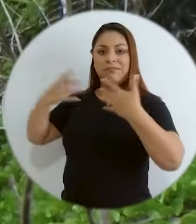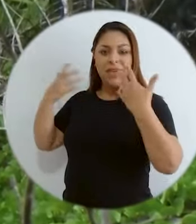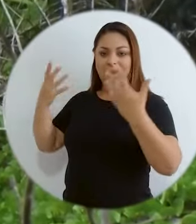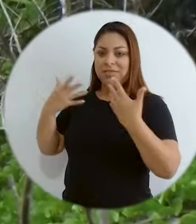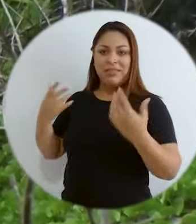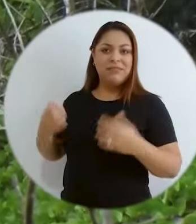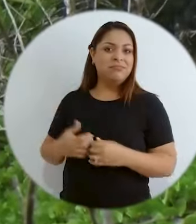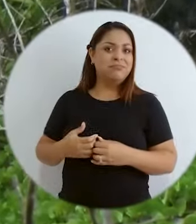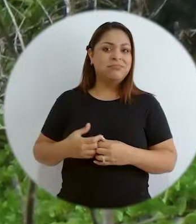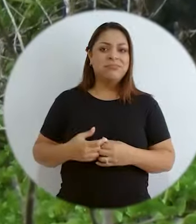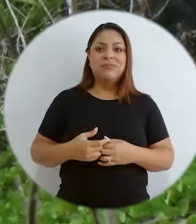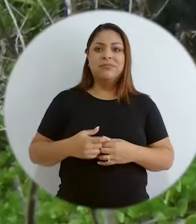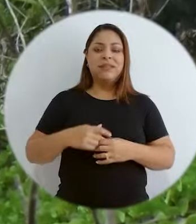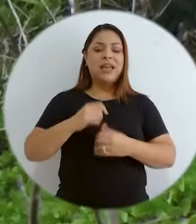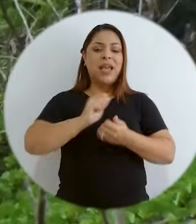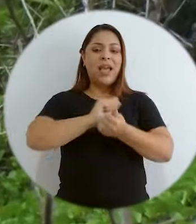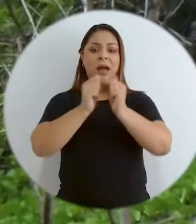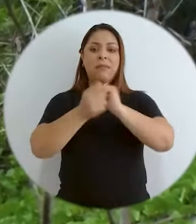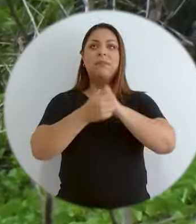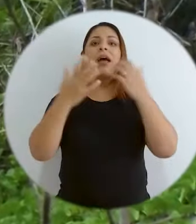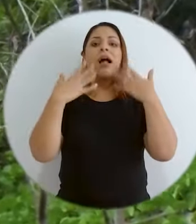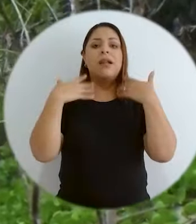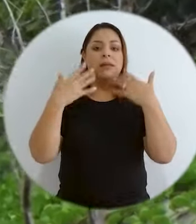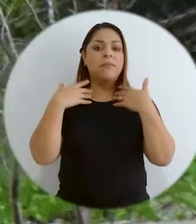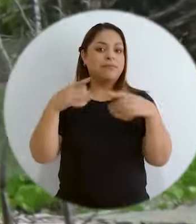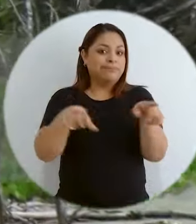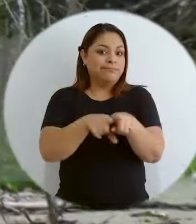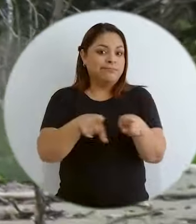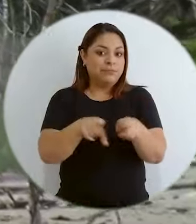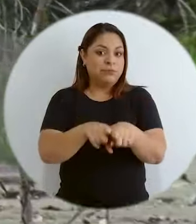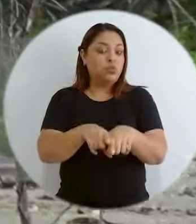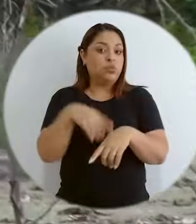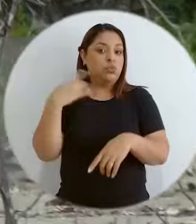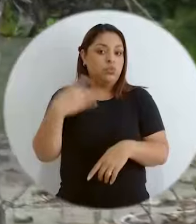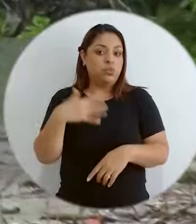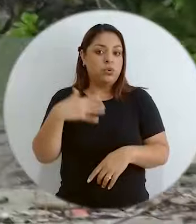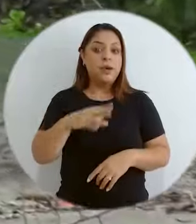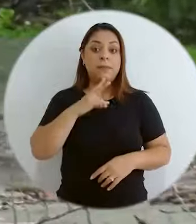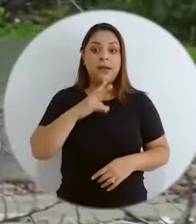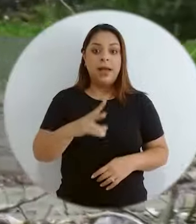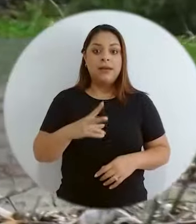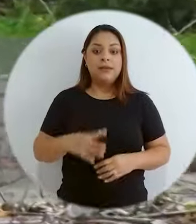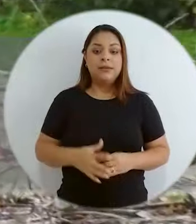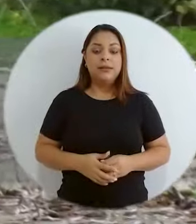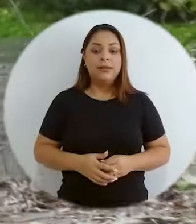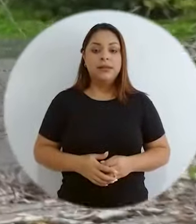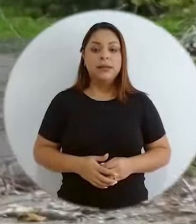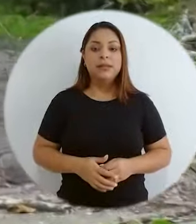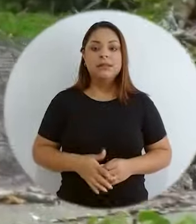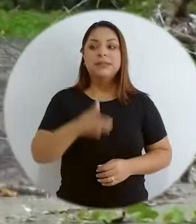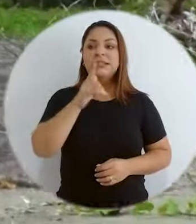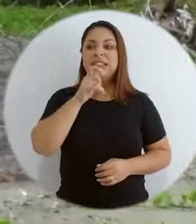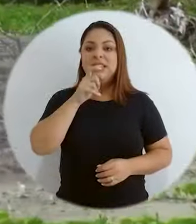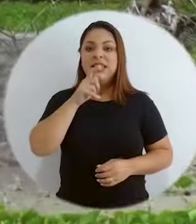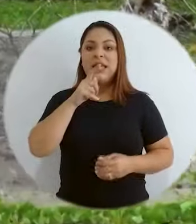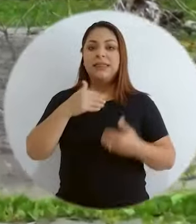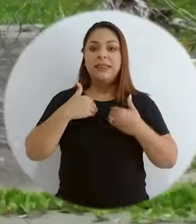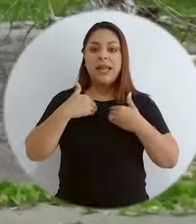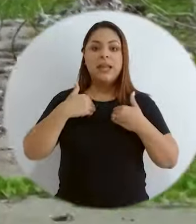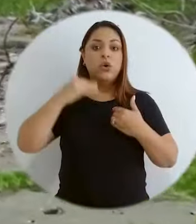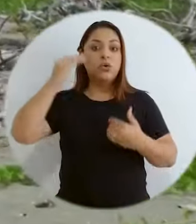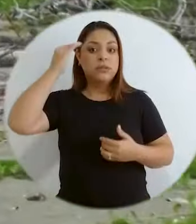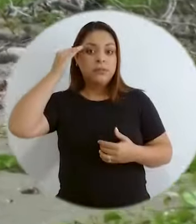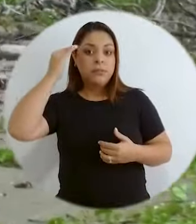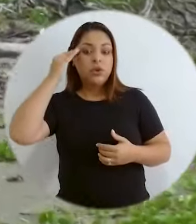en cambio climático, en ambiente. Hay una brecha muy grande entre quienes producen conocimiento y